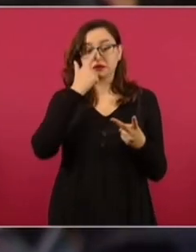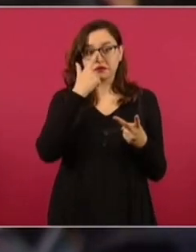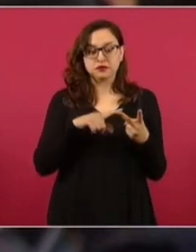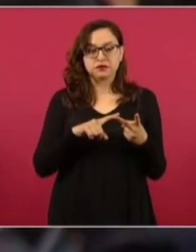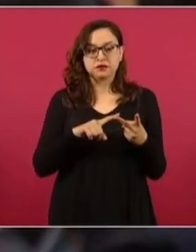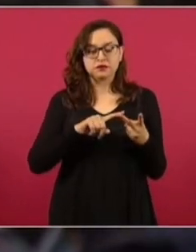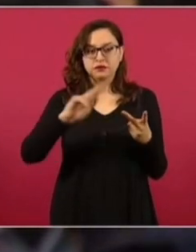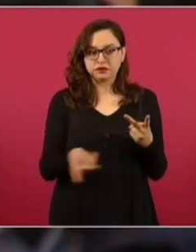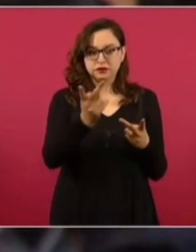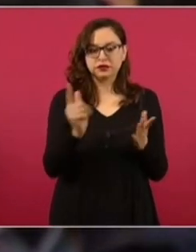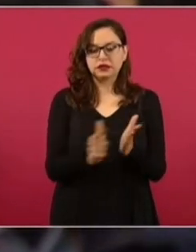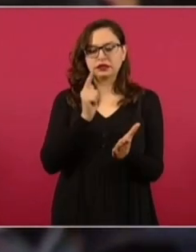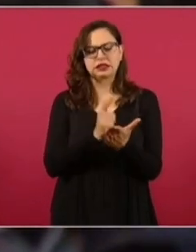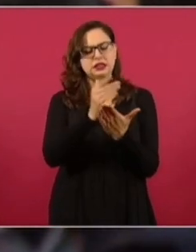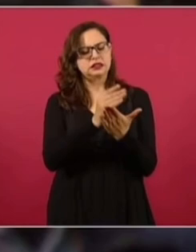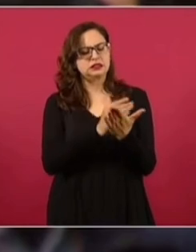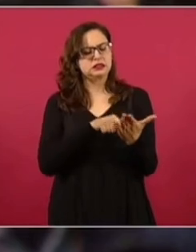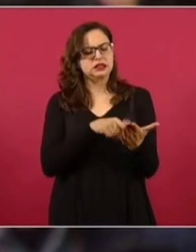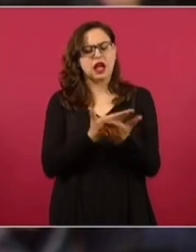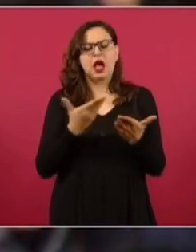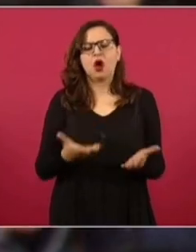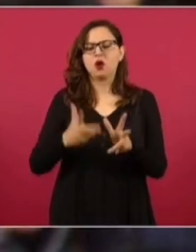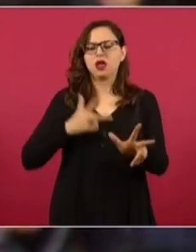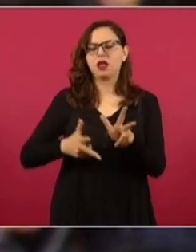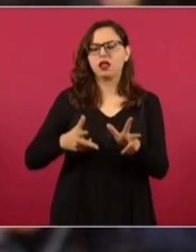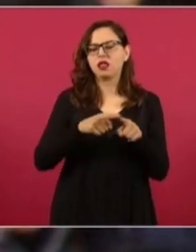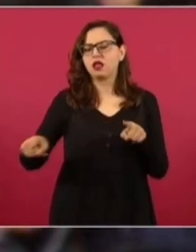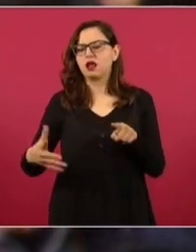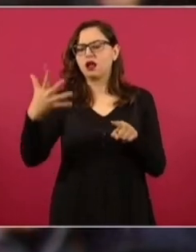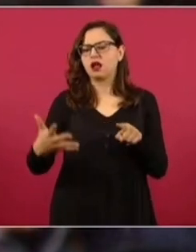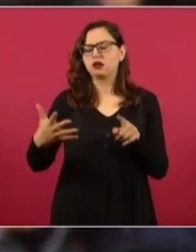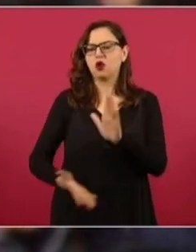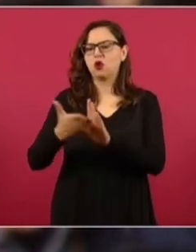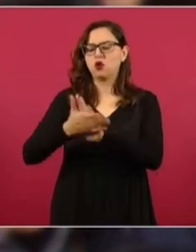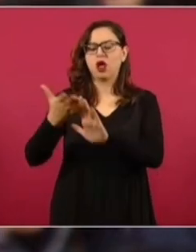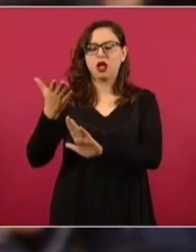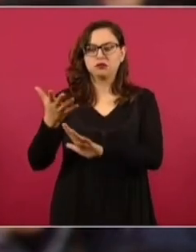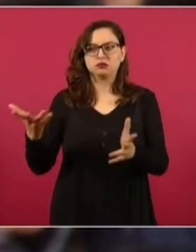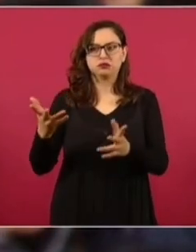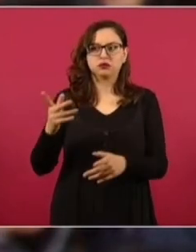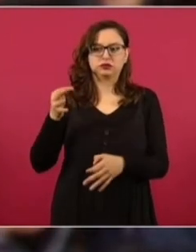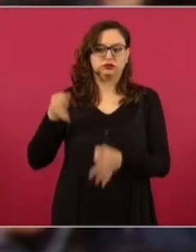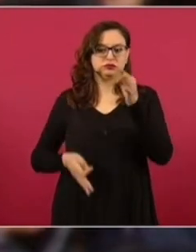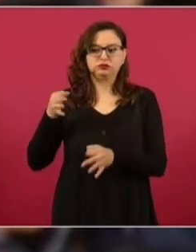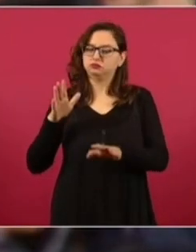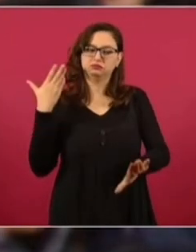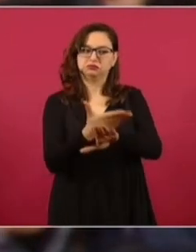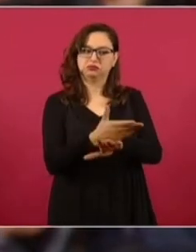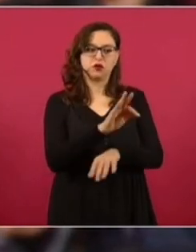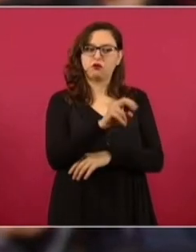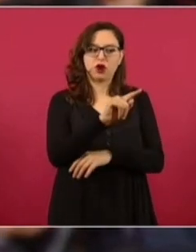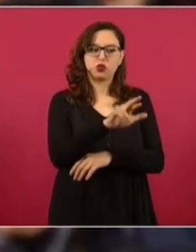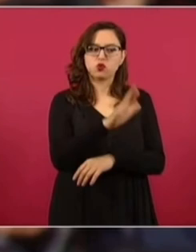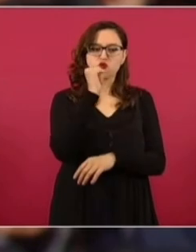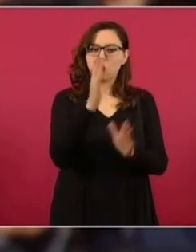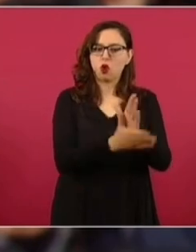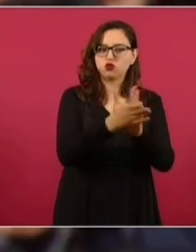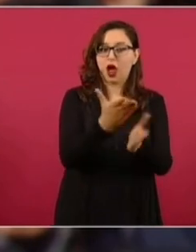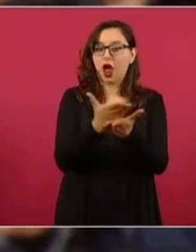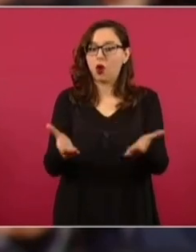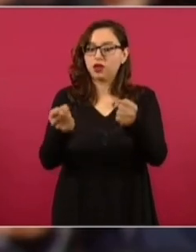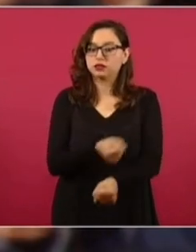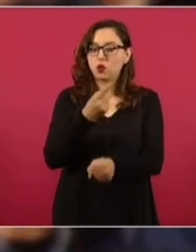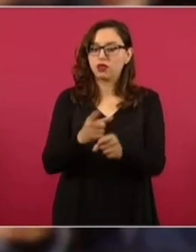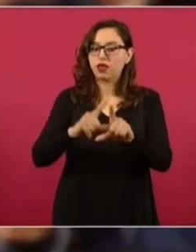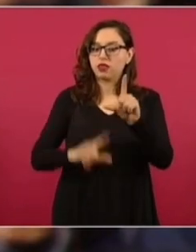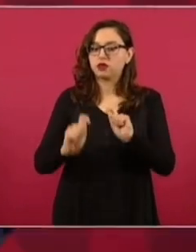preguntarle, legalmente hablando, ¿qué institución es ahora la responsable del Tramo 5? Era Fonatur, se emitió una suspensión contra el acto de Fonatur, ahora ¿qué institución federal está